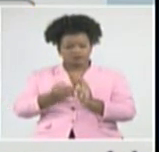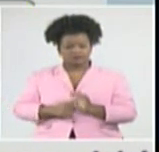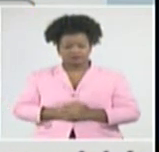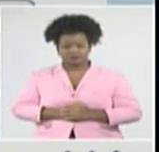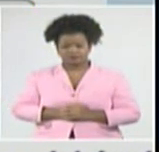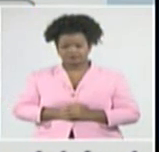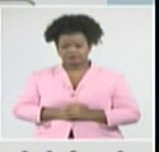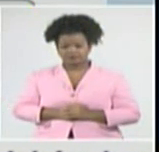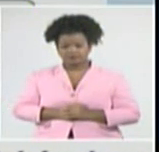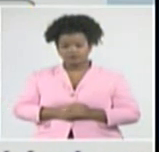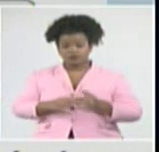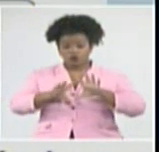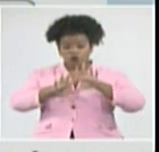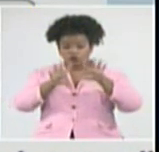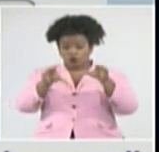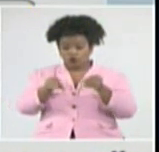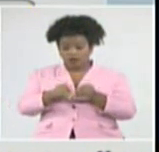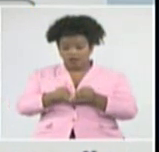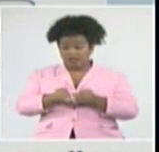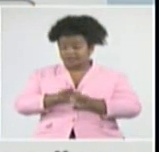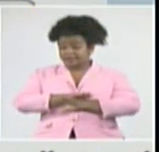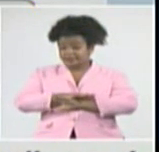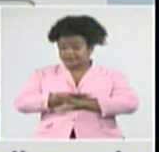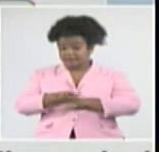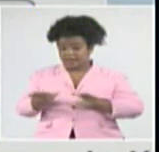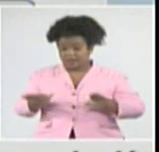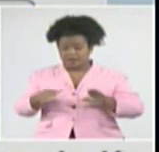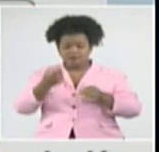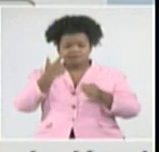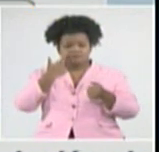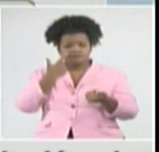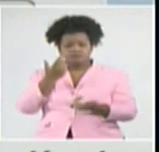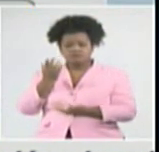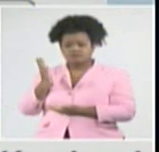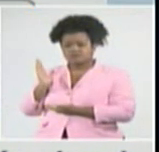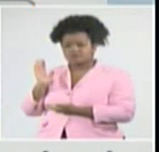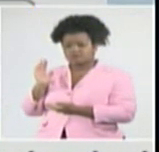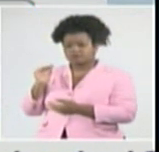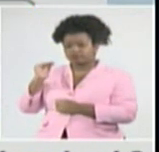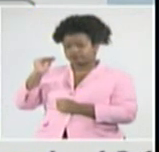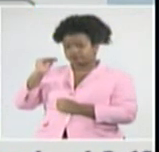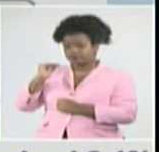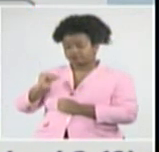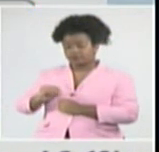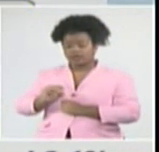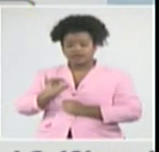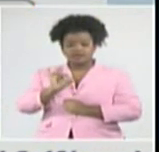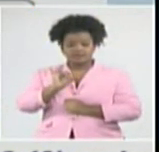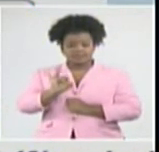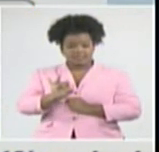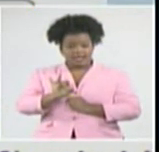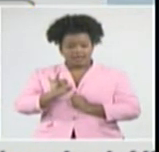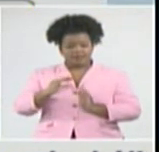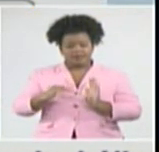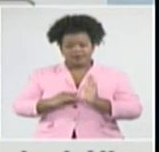Acumulados ya se han procesado, como pueden ver ahí, 7.895